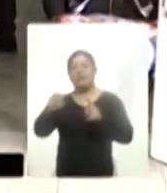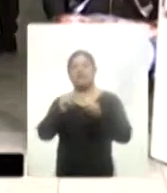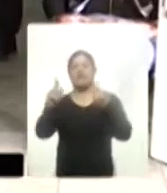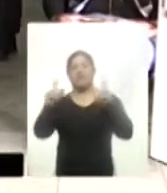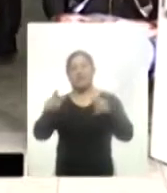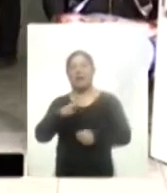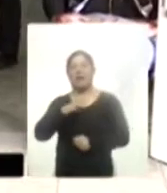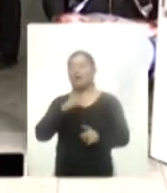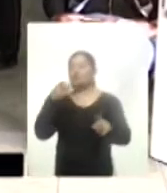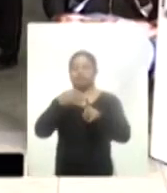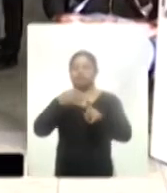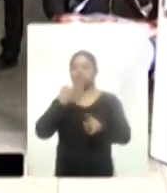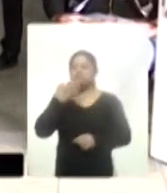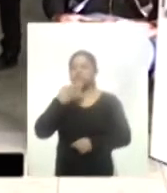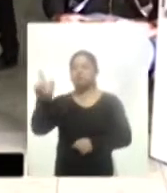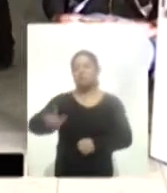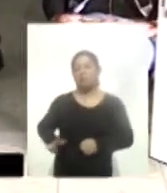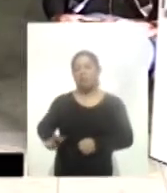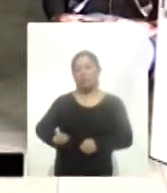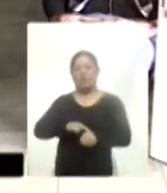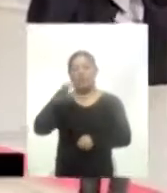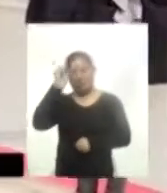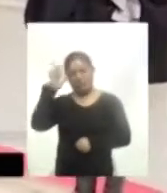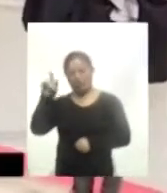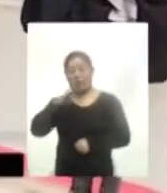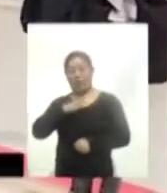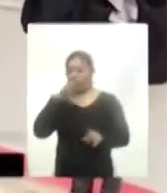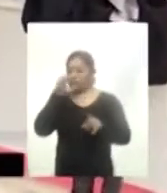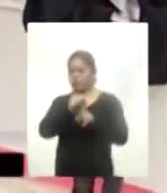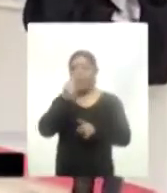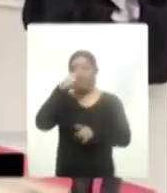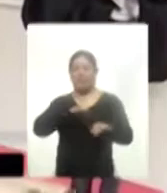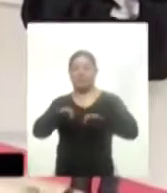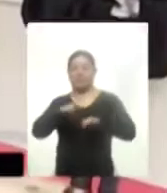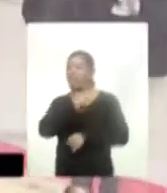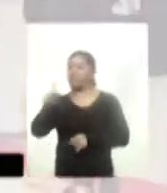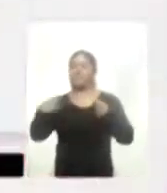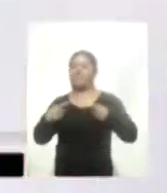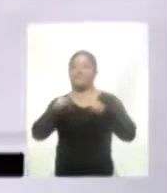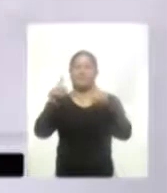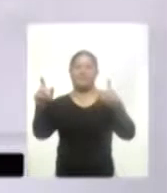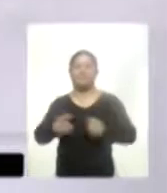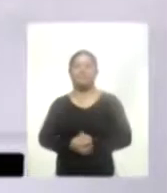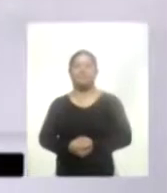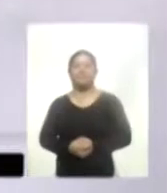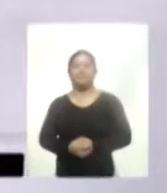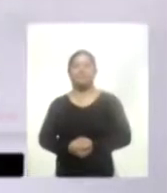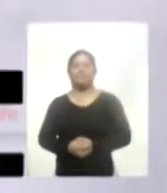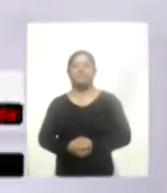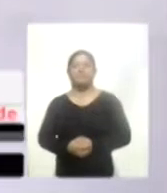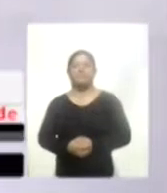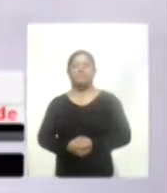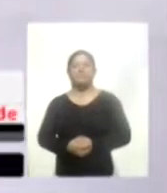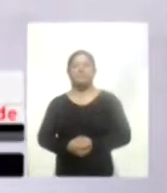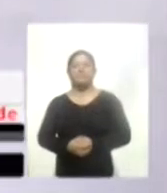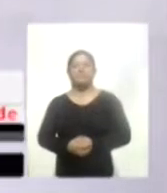cumple con el propósito del gobernador Marco Mena de generar oportunidades laborales para los tlaxcaltecas. Con todas las bondades